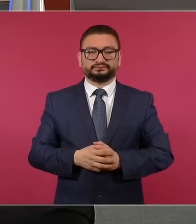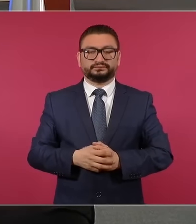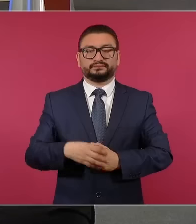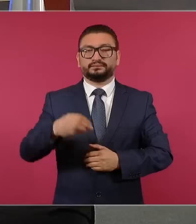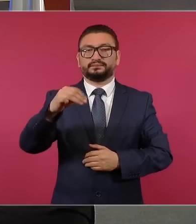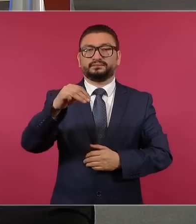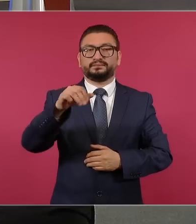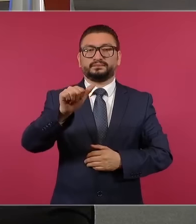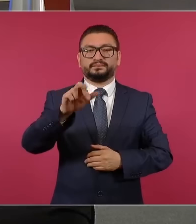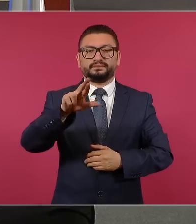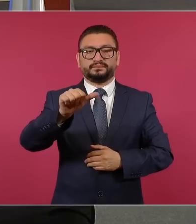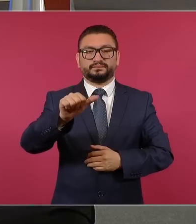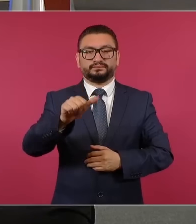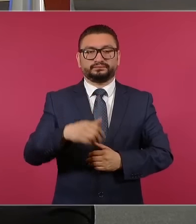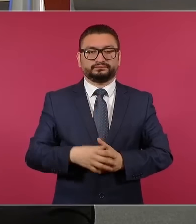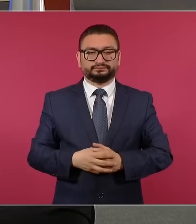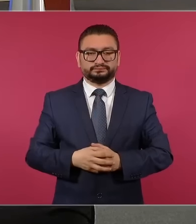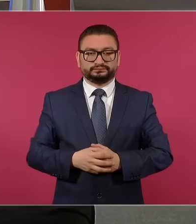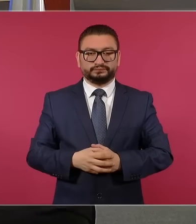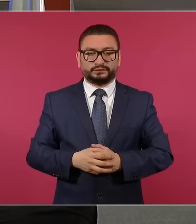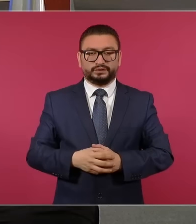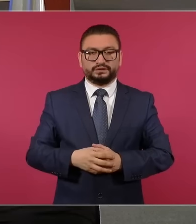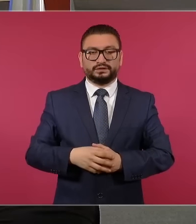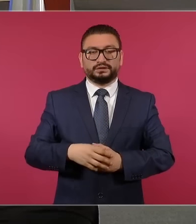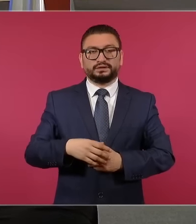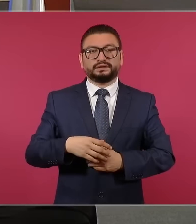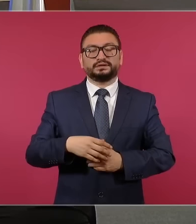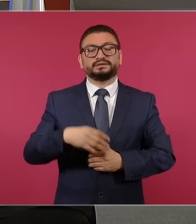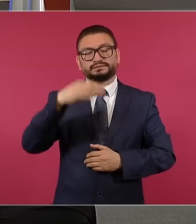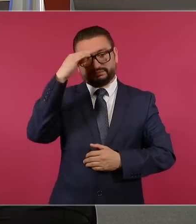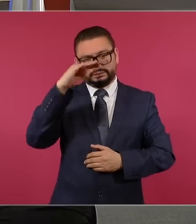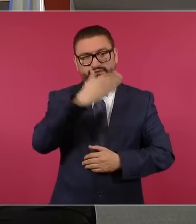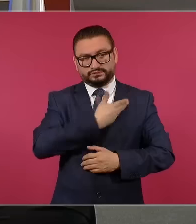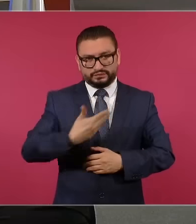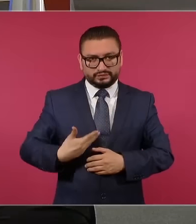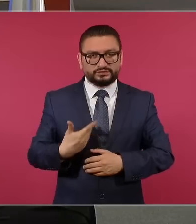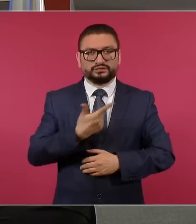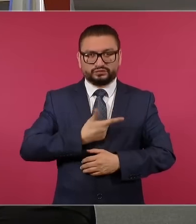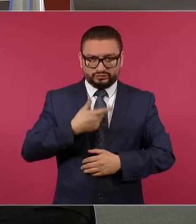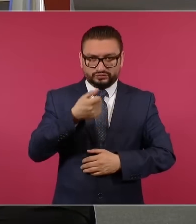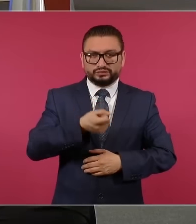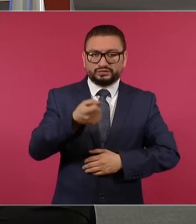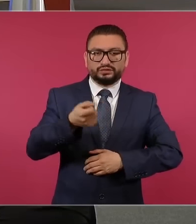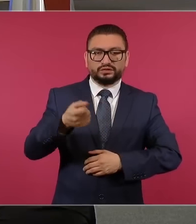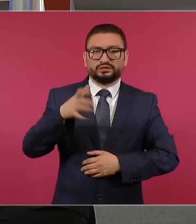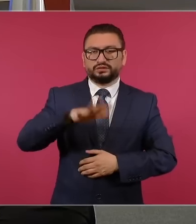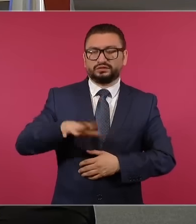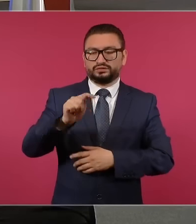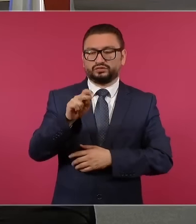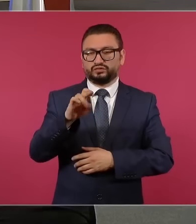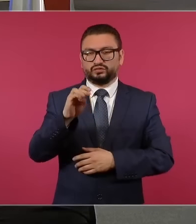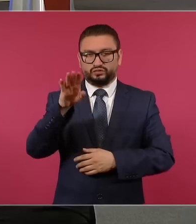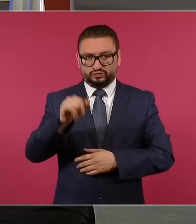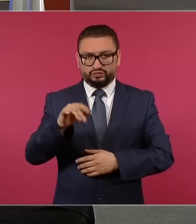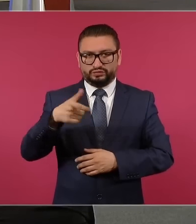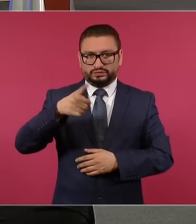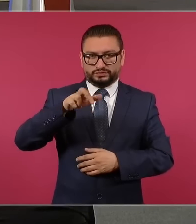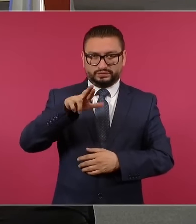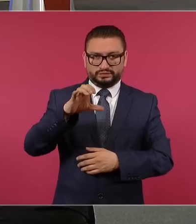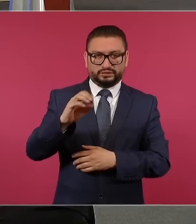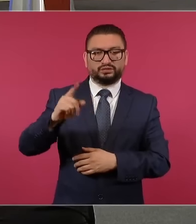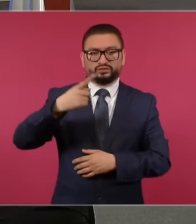Mara. Señor presidente, por el gusto de saludarme desde el centro de mando, desde Tulum, Quintana Roo,